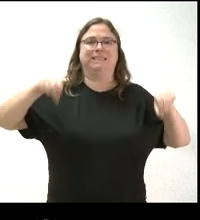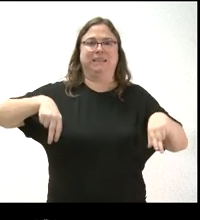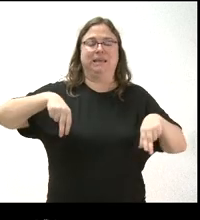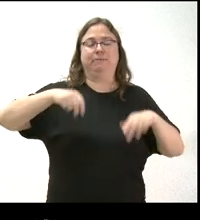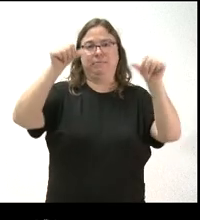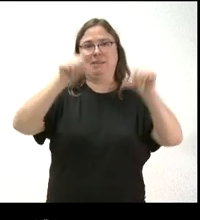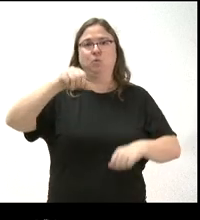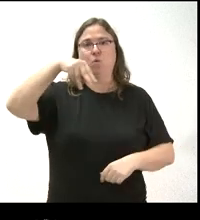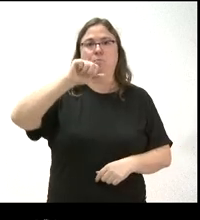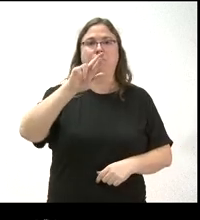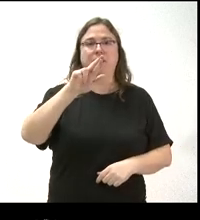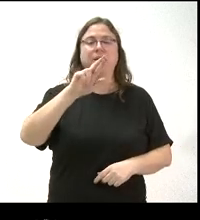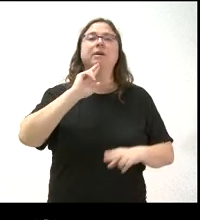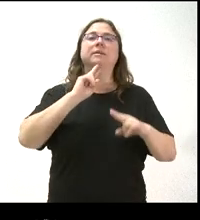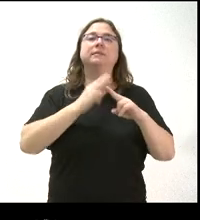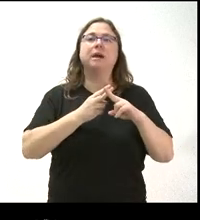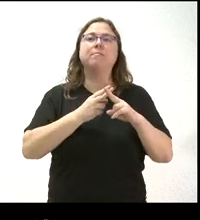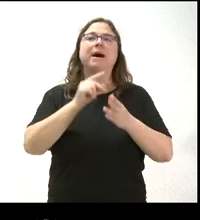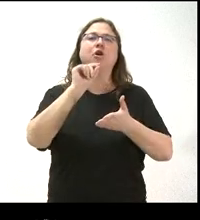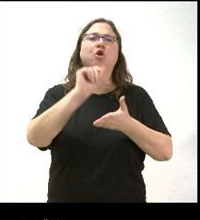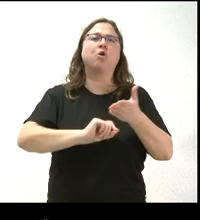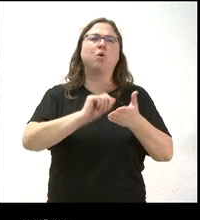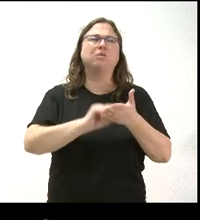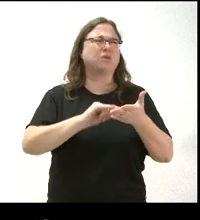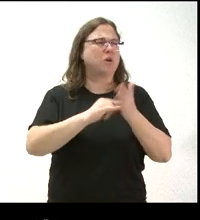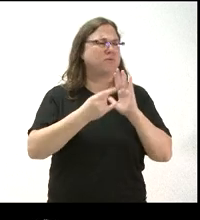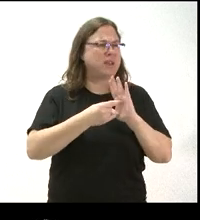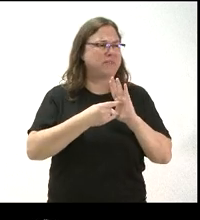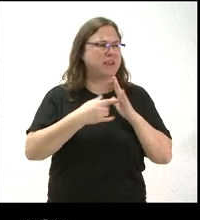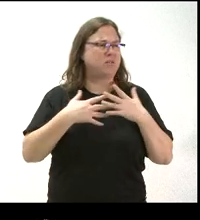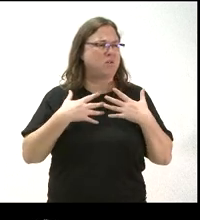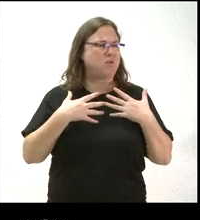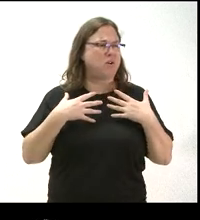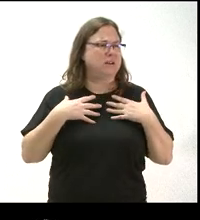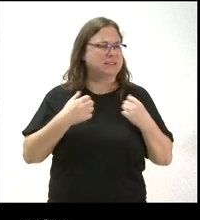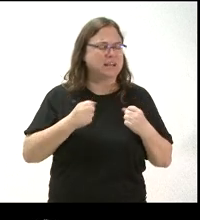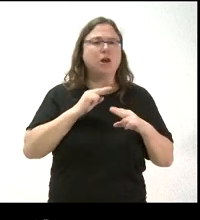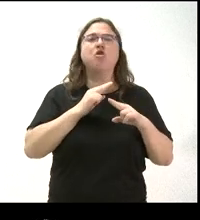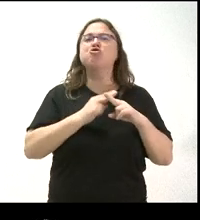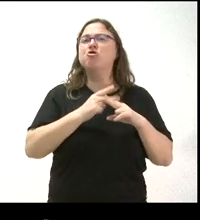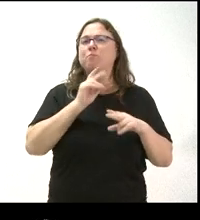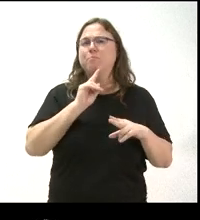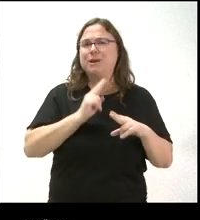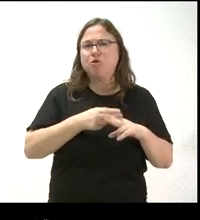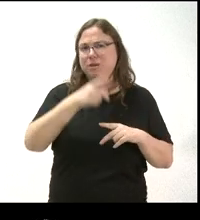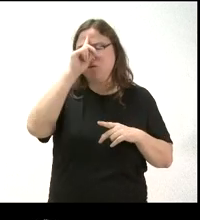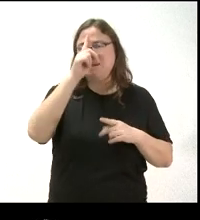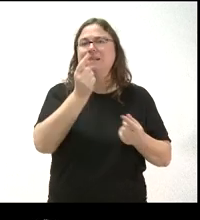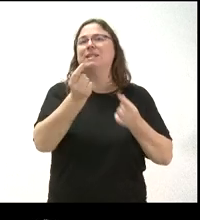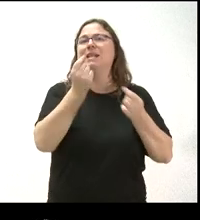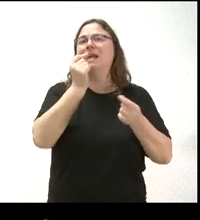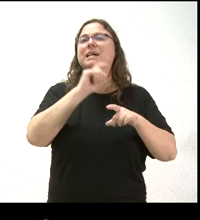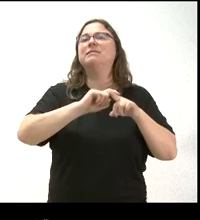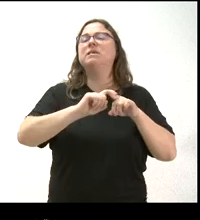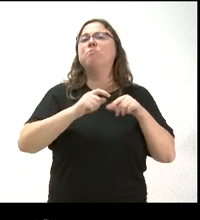es un contrato técnico sanitario, no sé cómo lo llamaban exactamente. No sé si nos puede detallar qué tipo de contrato